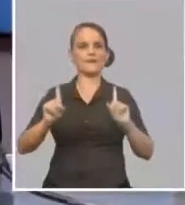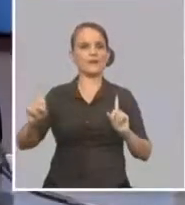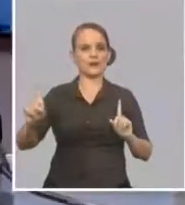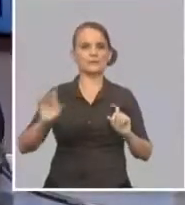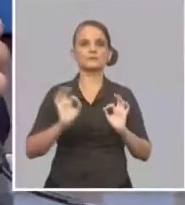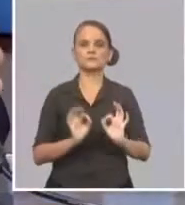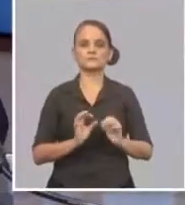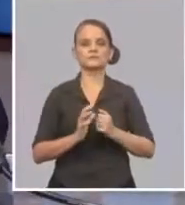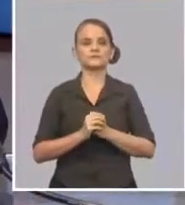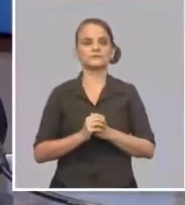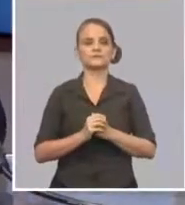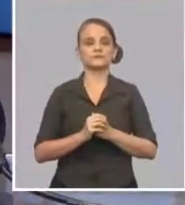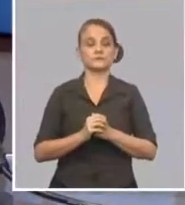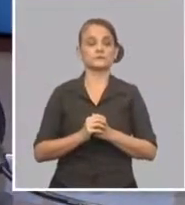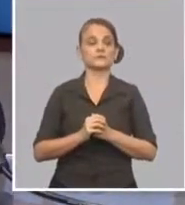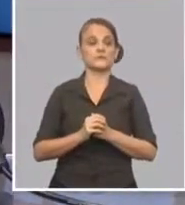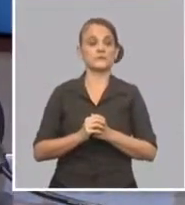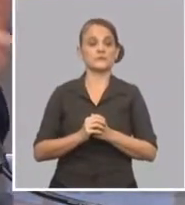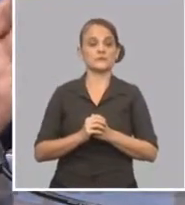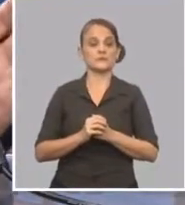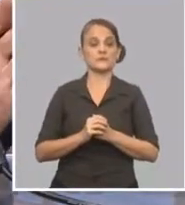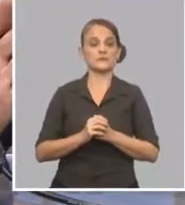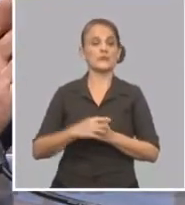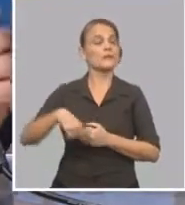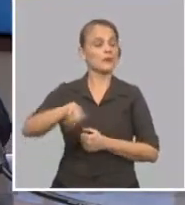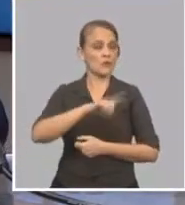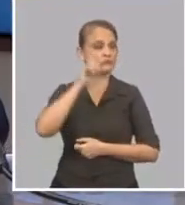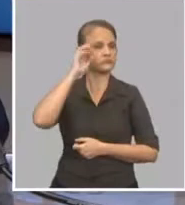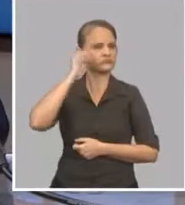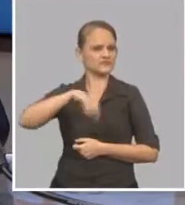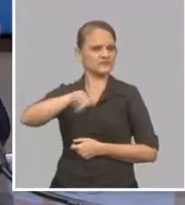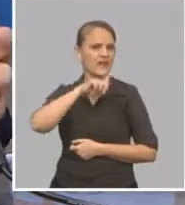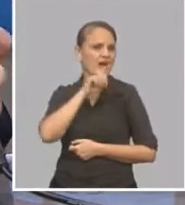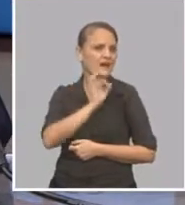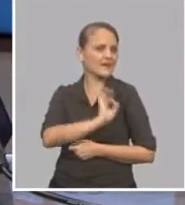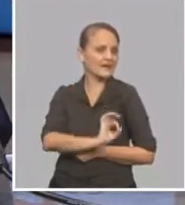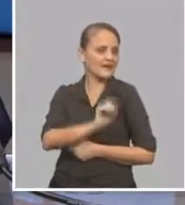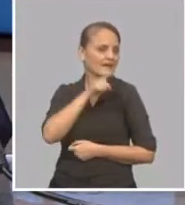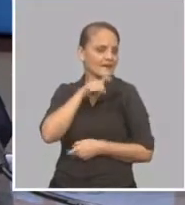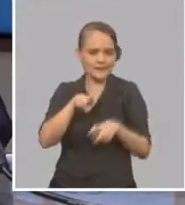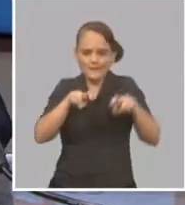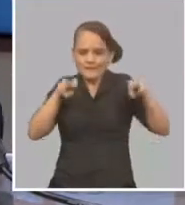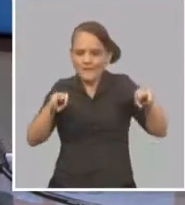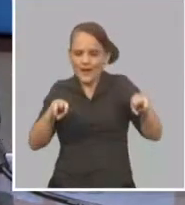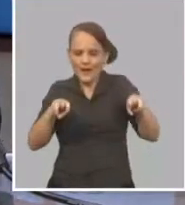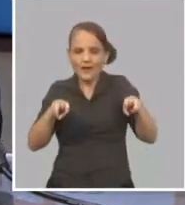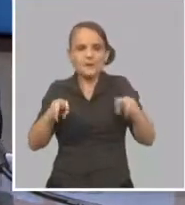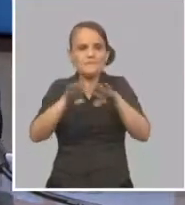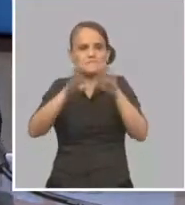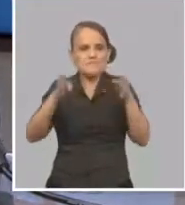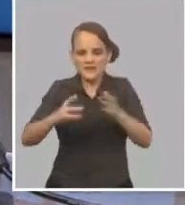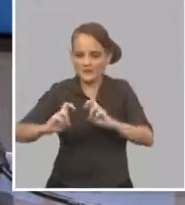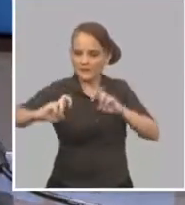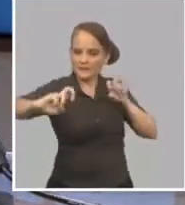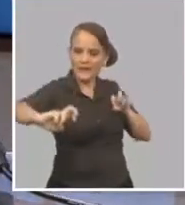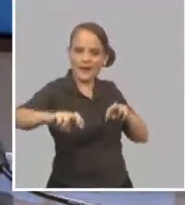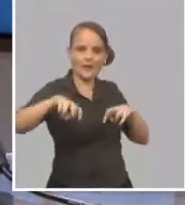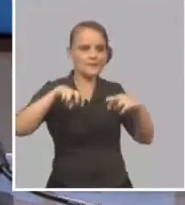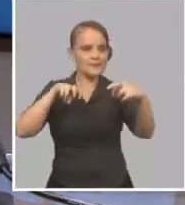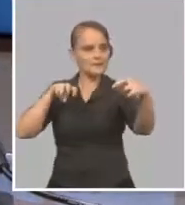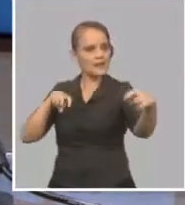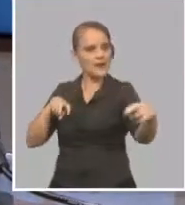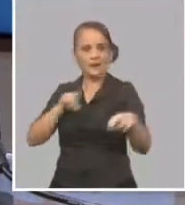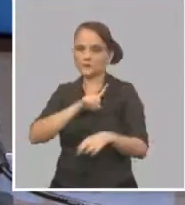ocasión, los protocolos fijan distanciamiento entre las mesas, entre las sillas, evitan la concentración. Nosotros